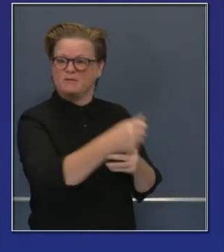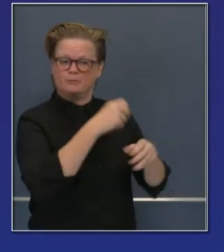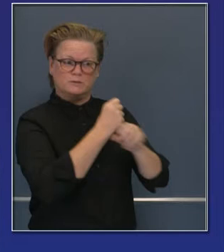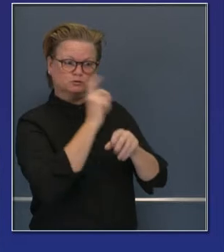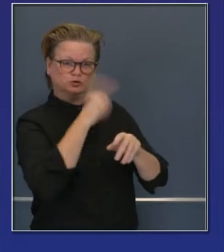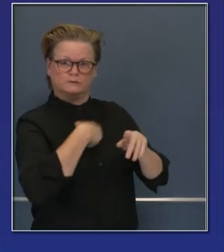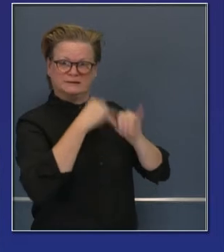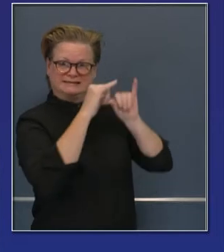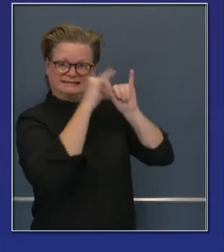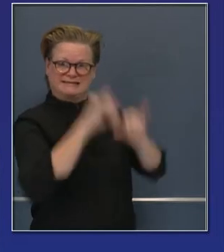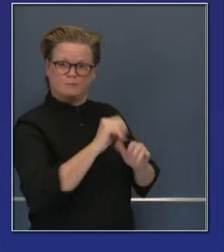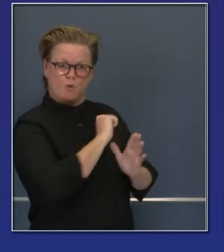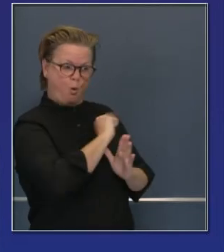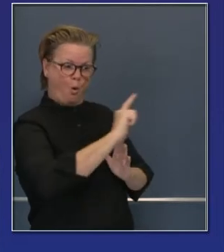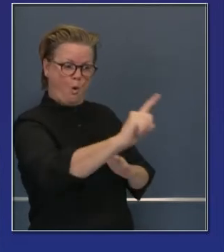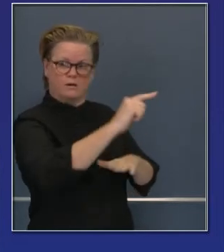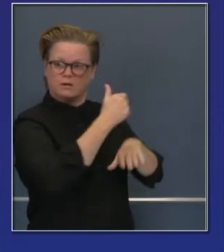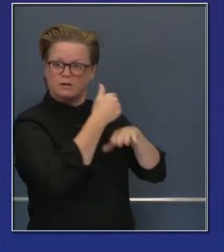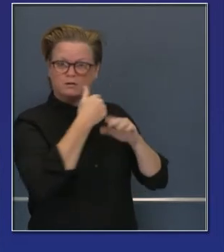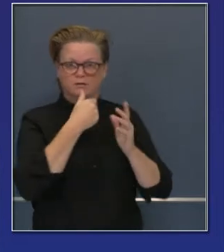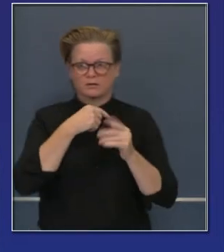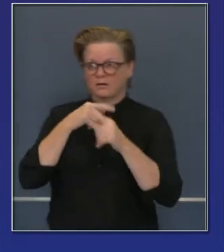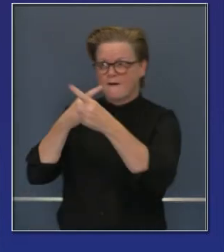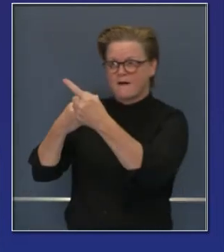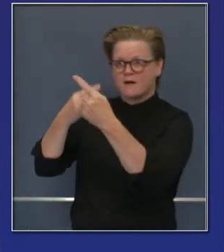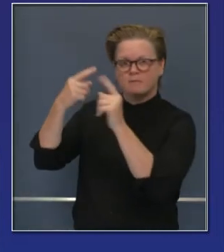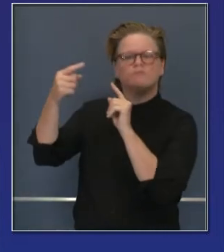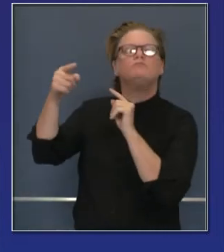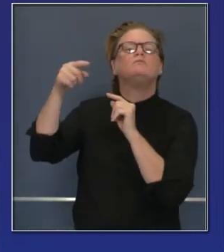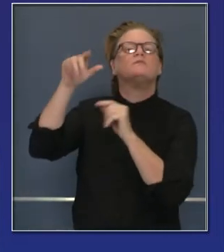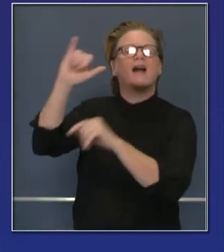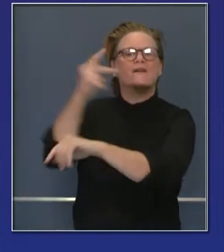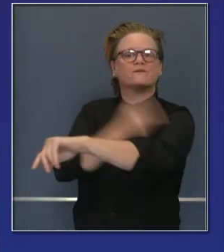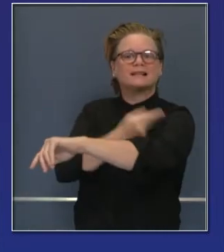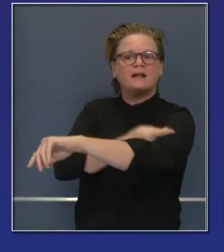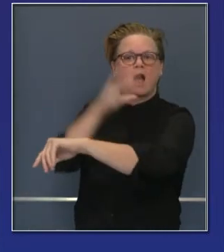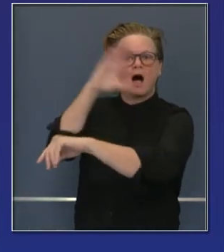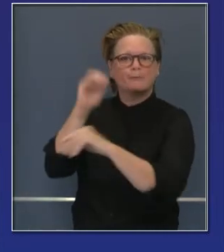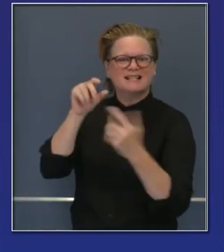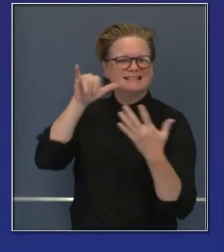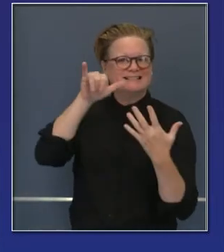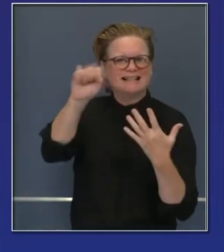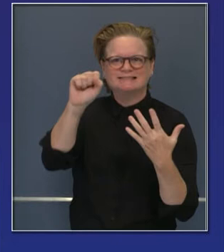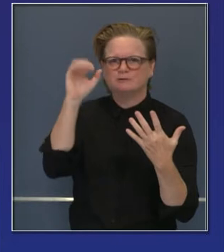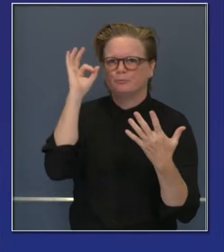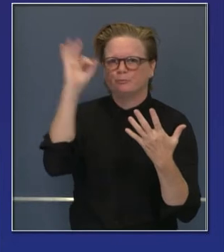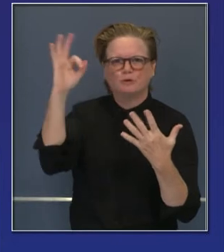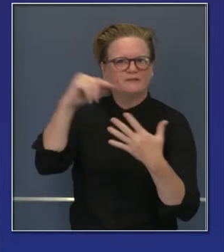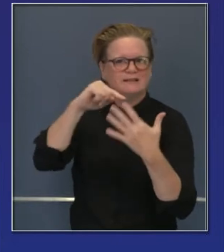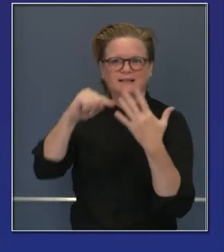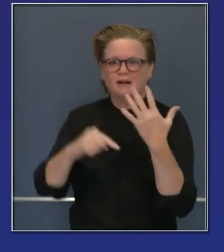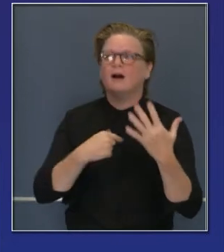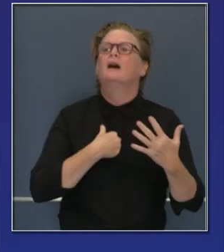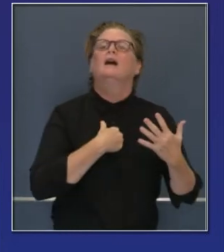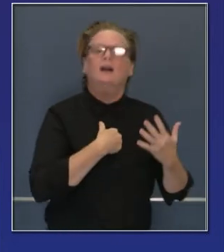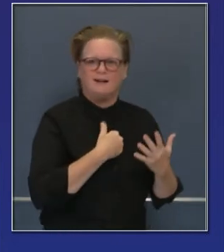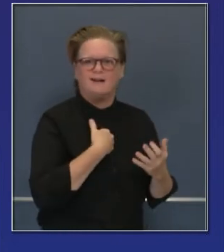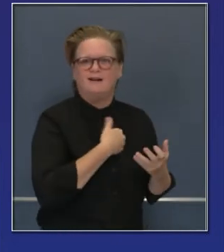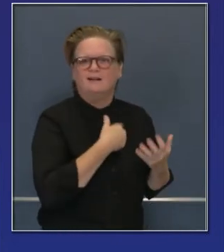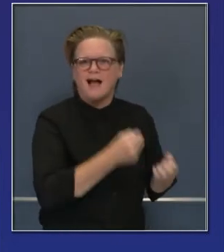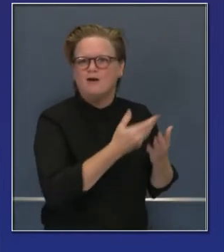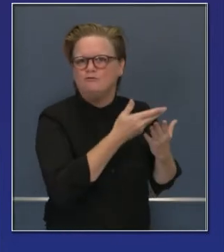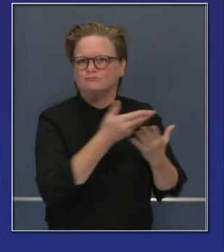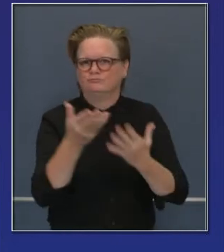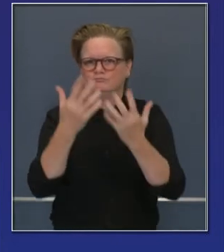Con la vacuna singular de ellos como plan de apoyo estatal. 61 pequeños congeladores,